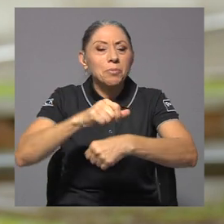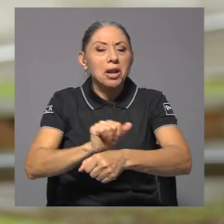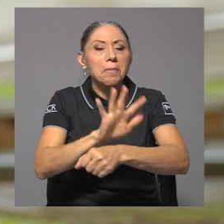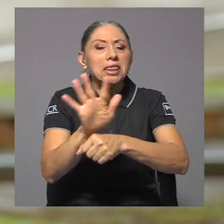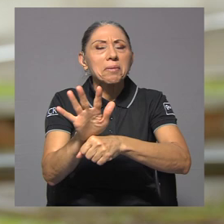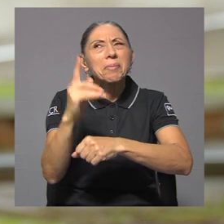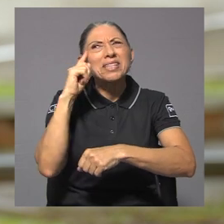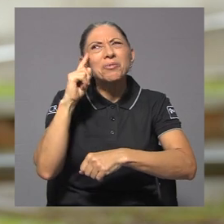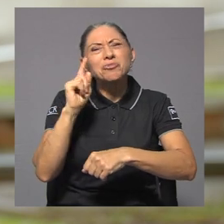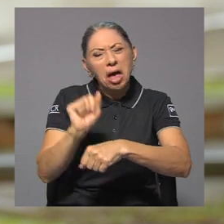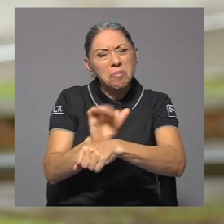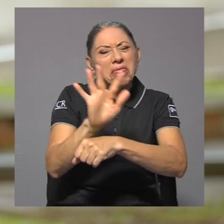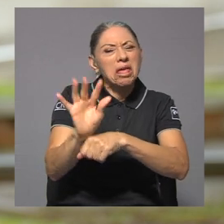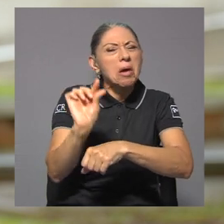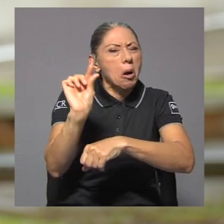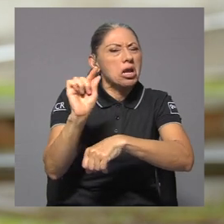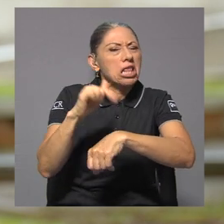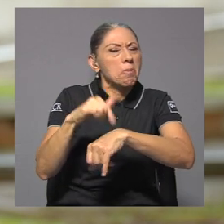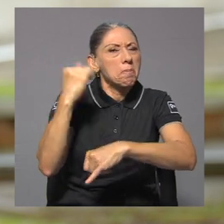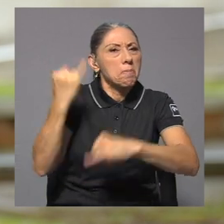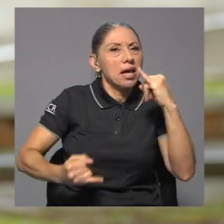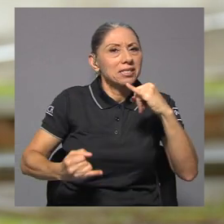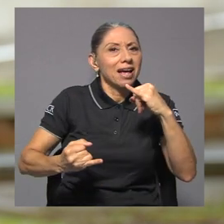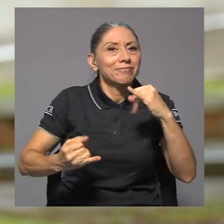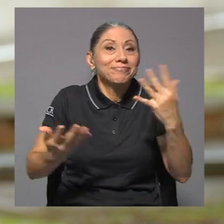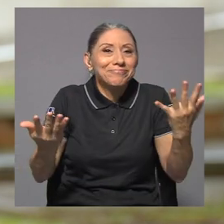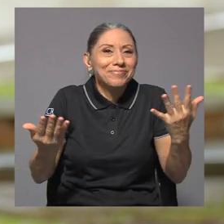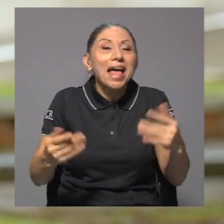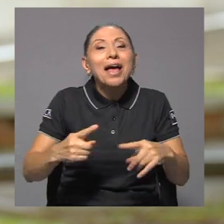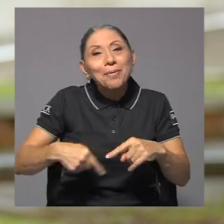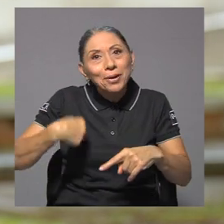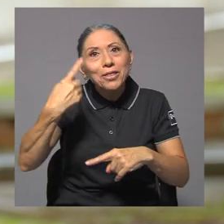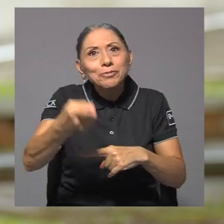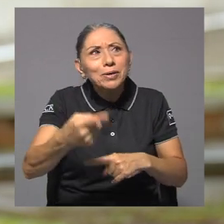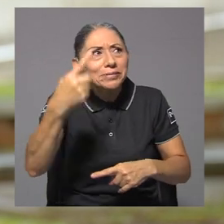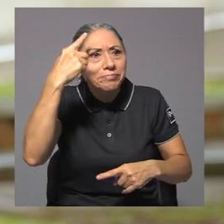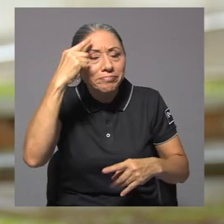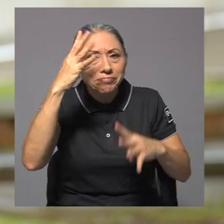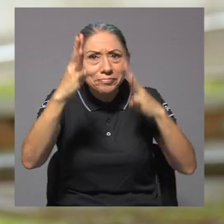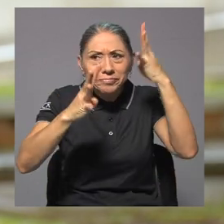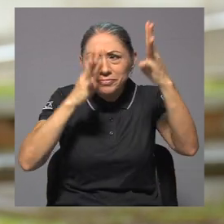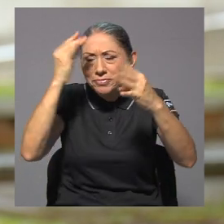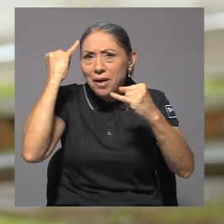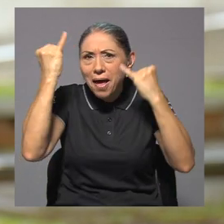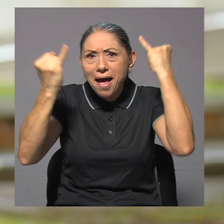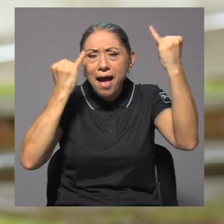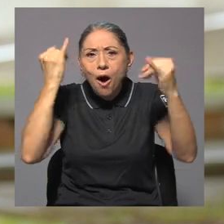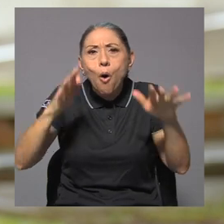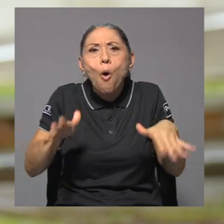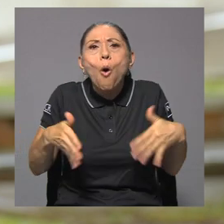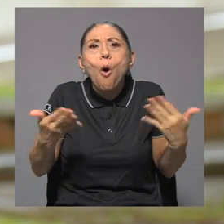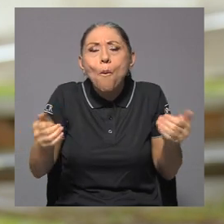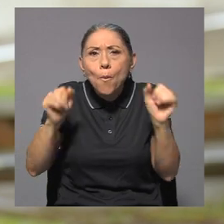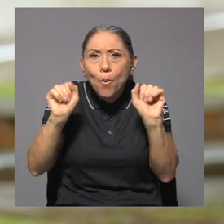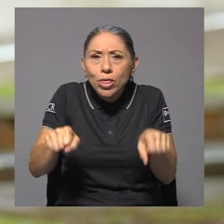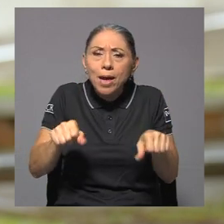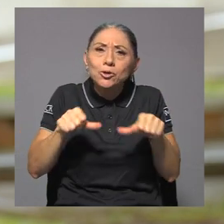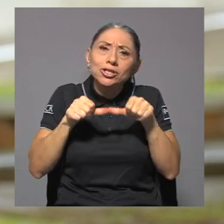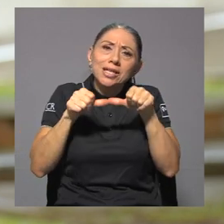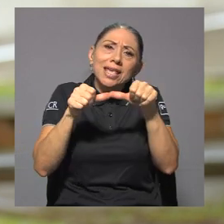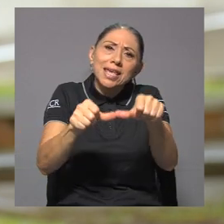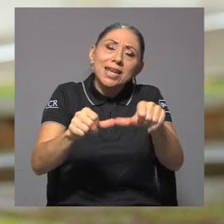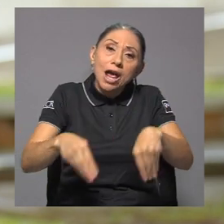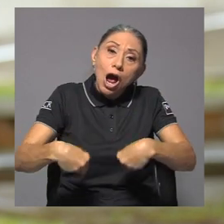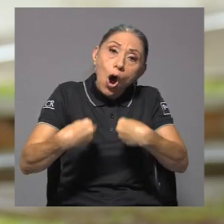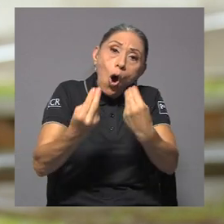esto ahorita pasa como todos, ¿verdad? Y, pues, tuvimos que reinventarnos y empezar a ver de qué forma seguíamos brindándole